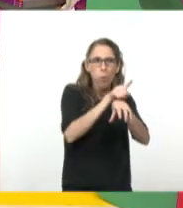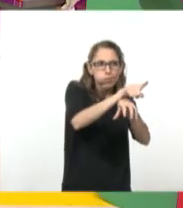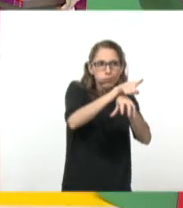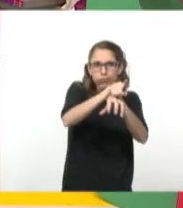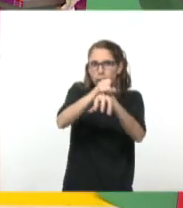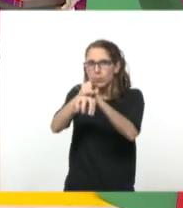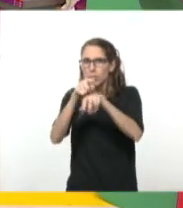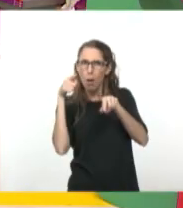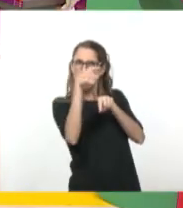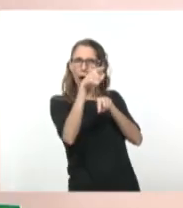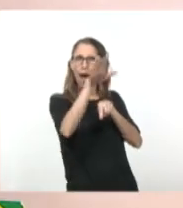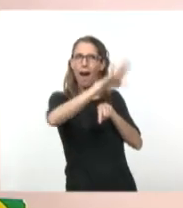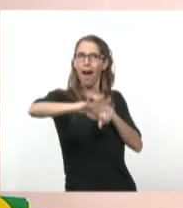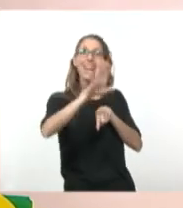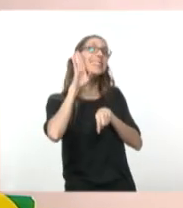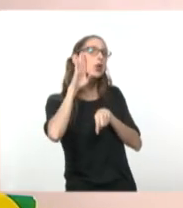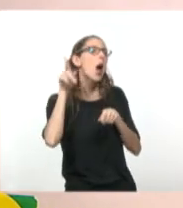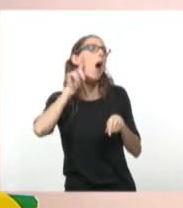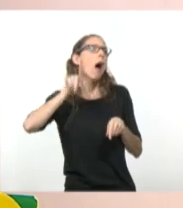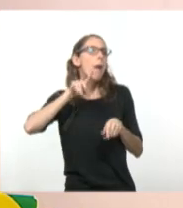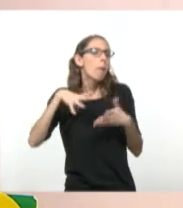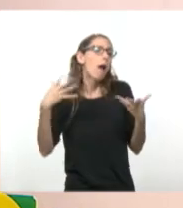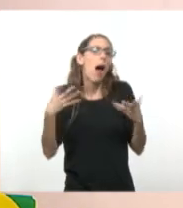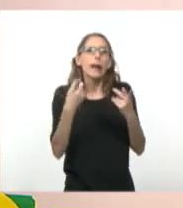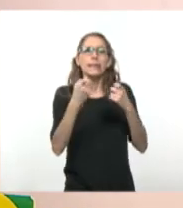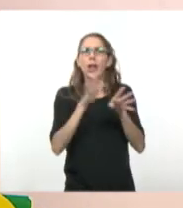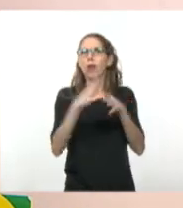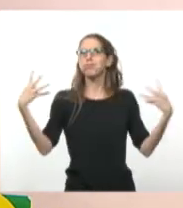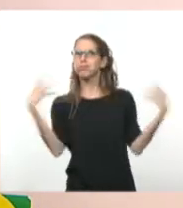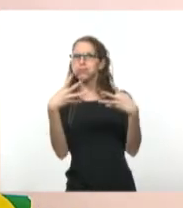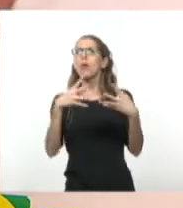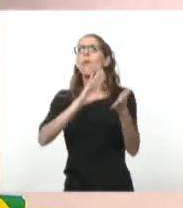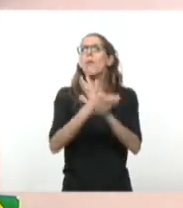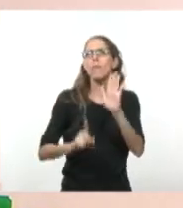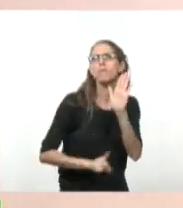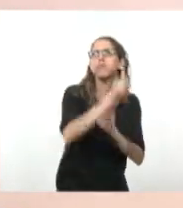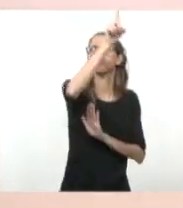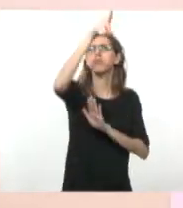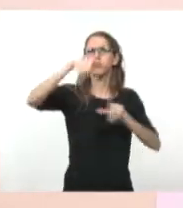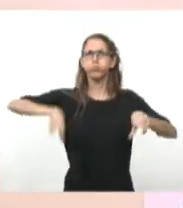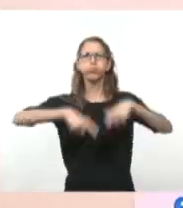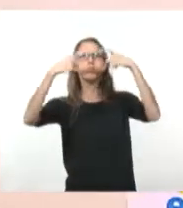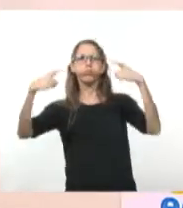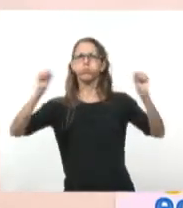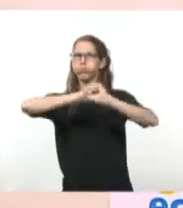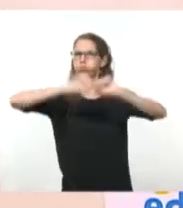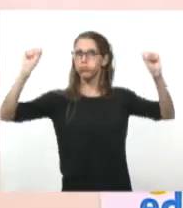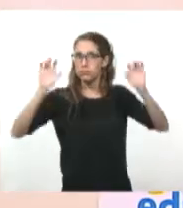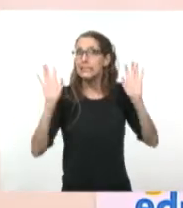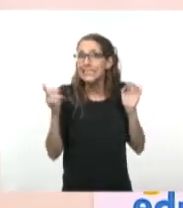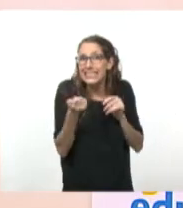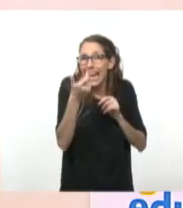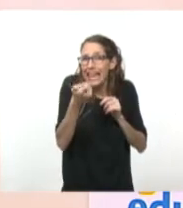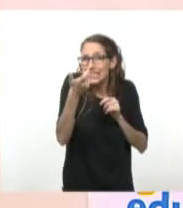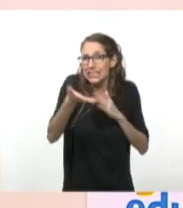provocar una guerra nuclear, básicamente. Tremendo. Es decir, que el mundo estuvo ahí de estar... Del botón rojo. Claro, de ahí por eso están